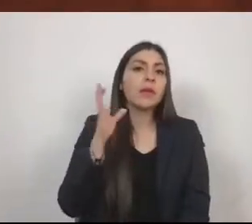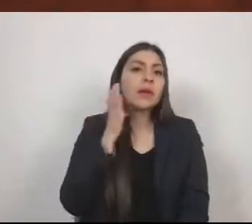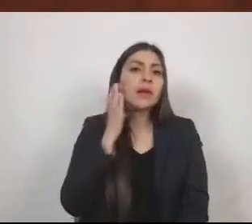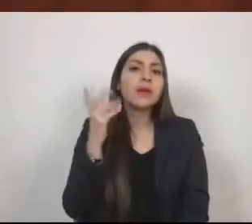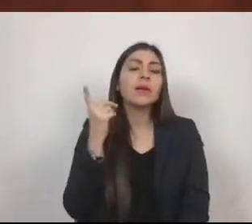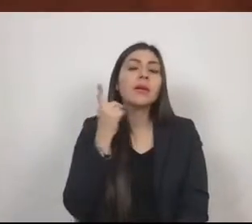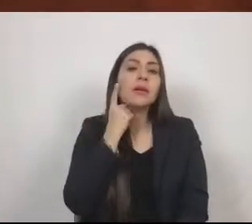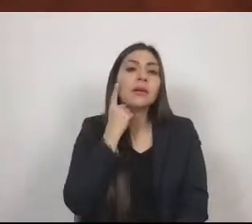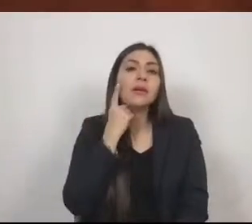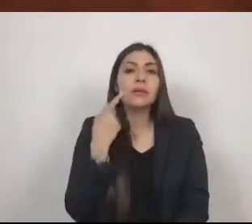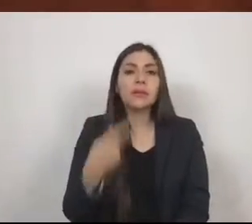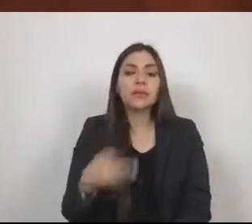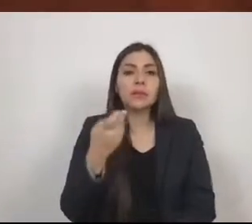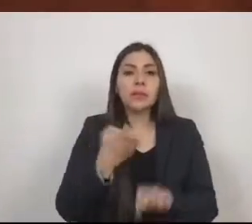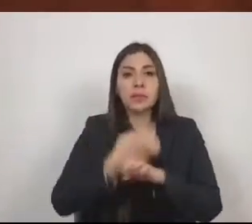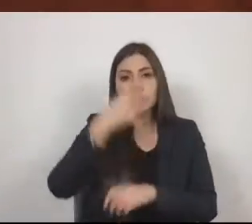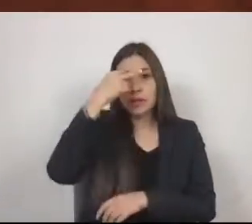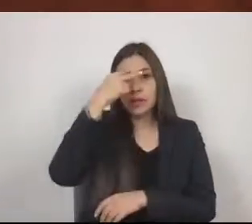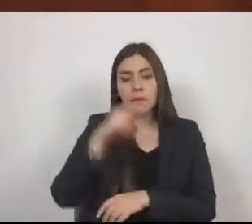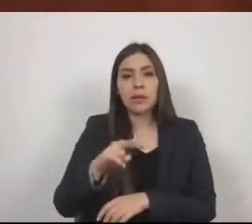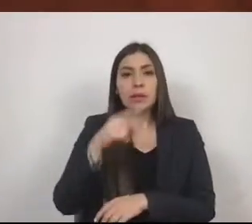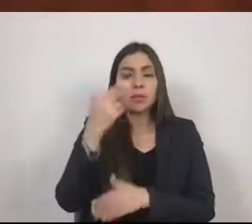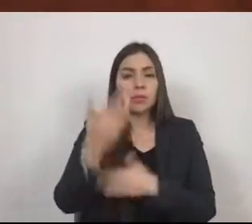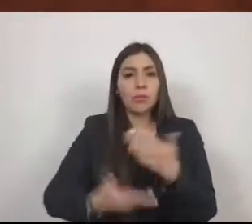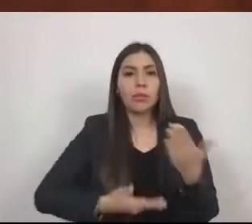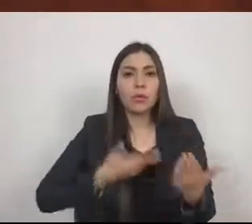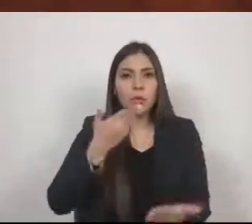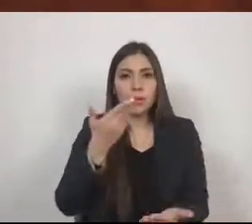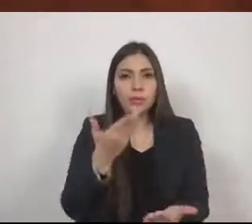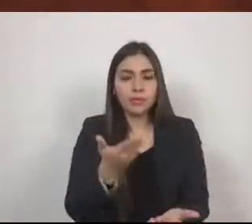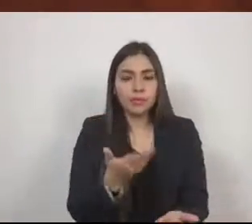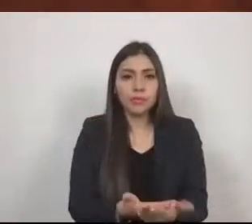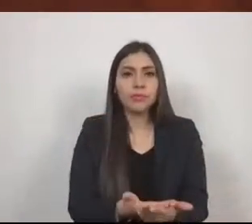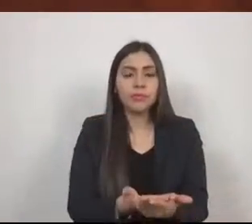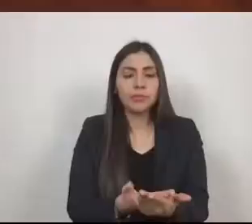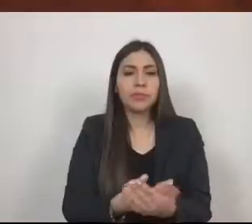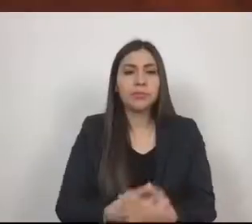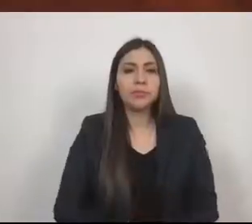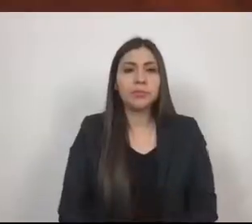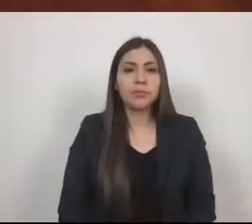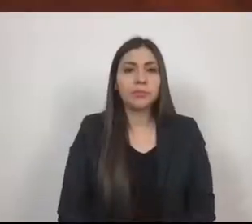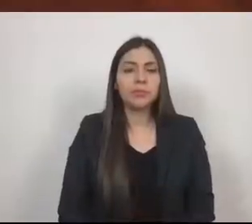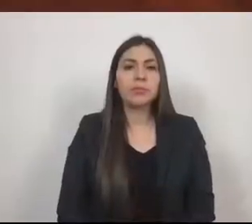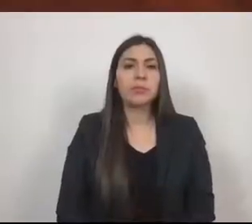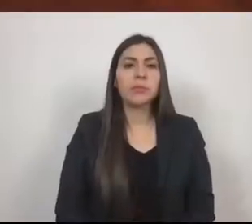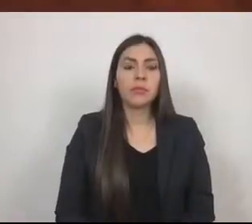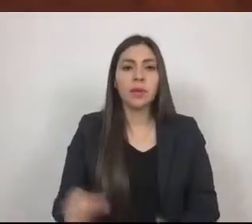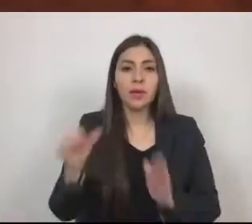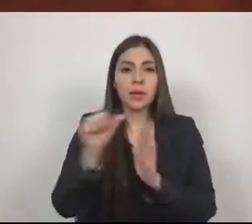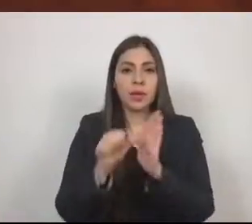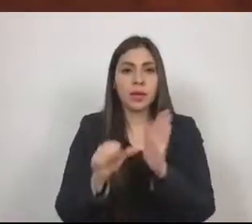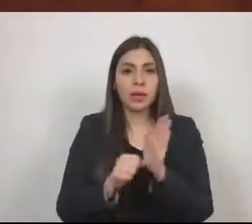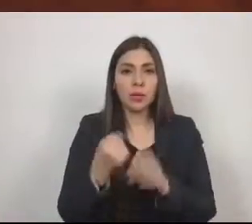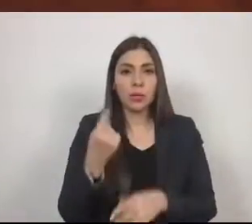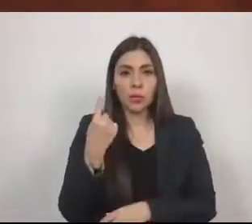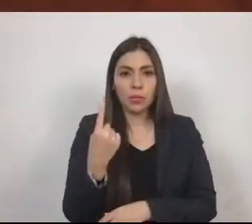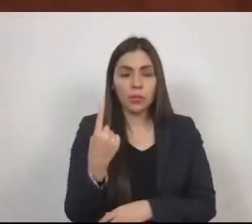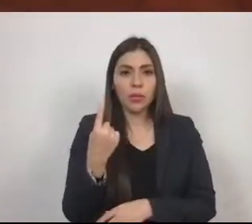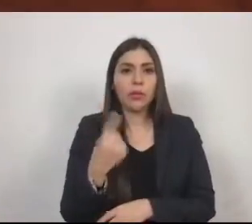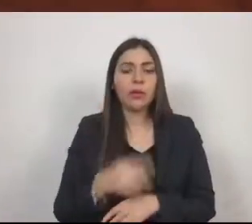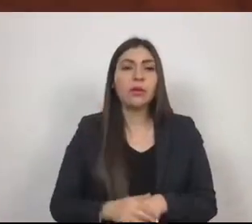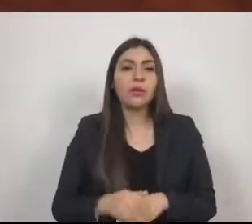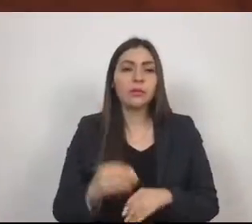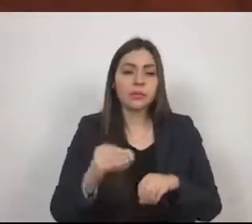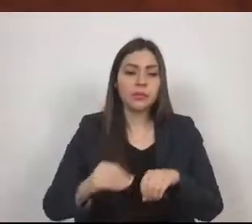Soberano de México la siguiente iniciativa con proyecto de decreto. Artículo primero, se adiciona una